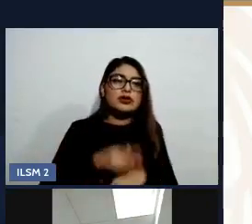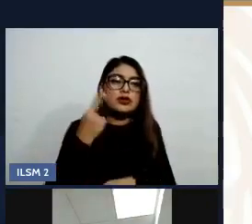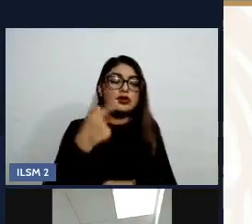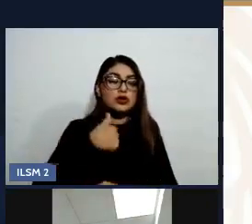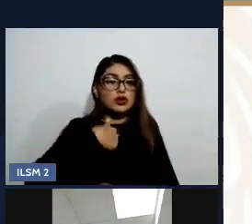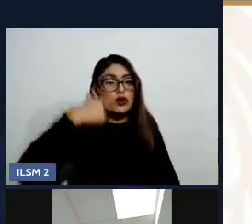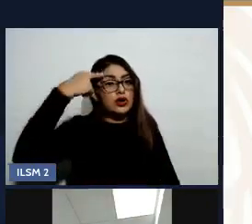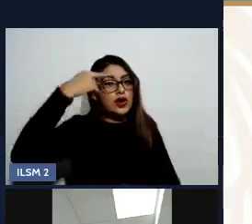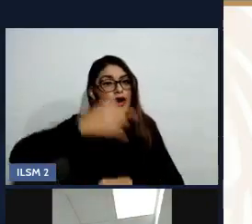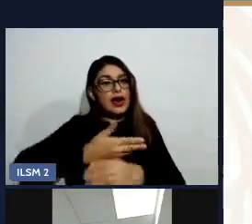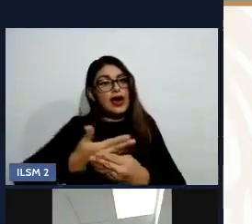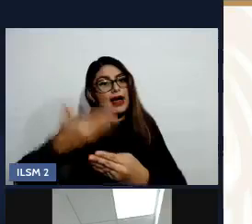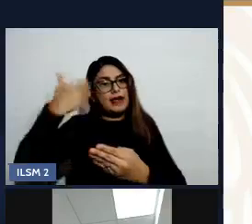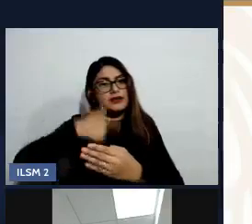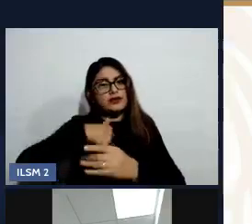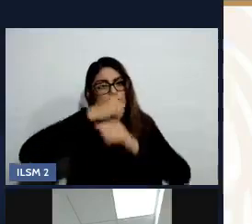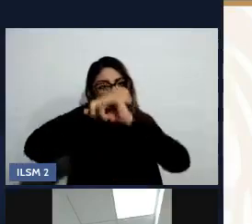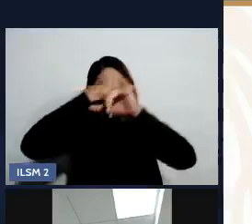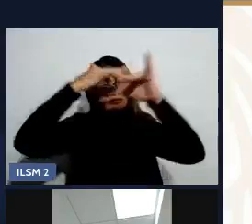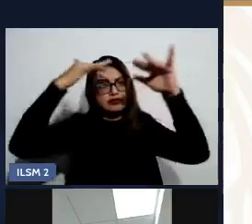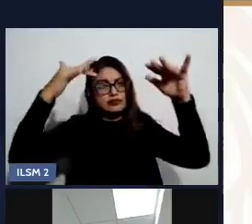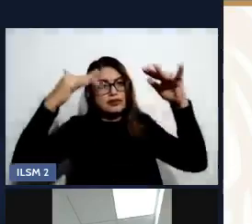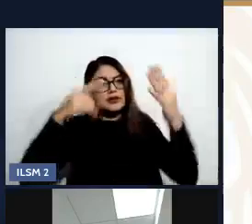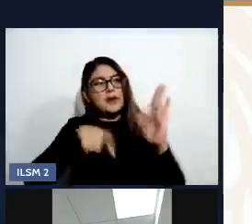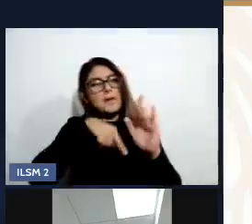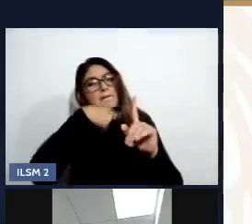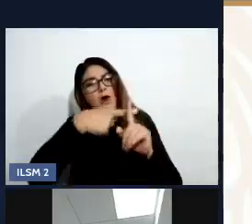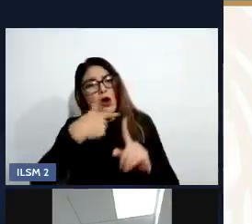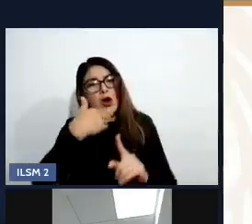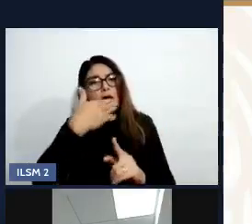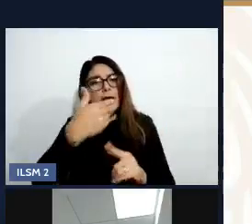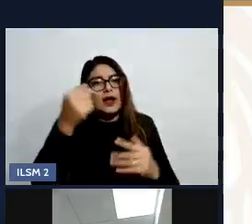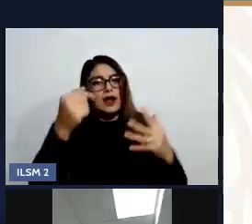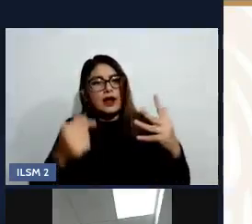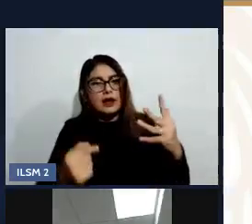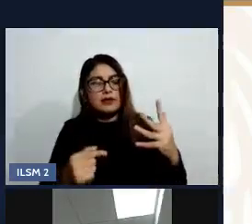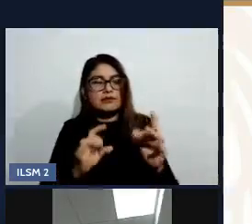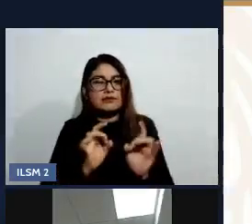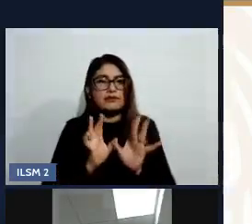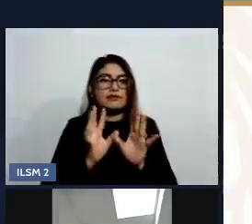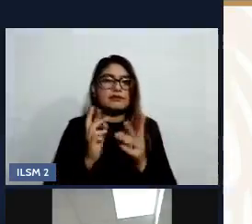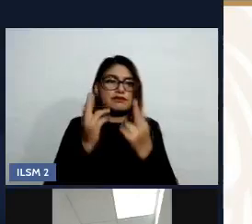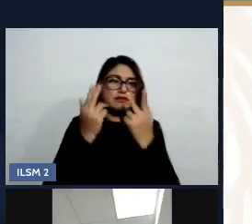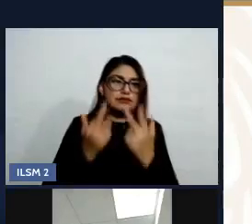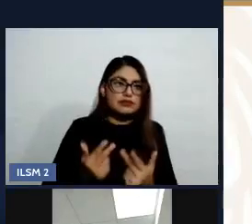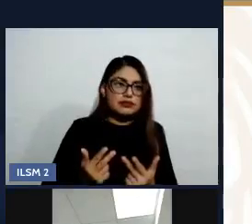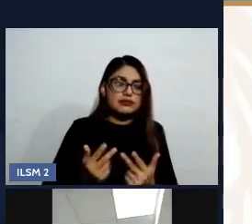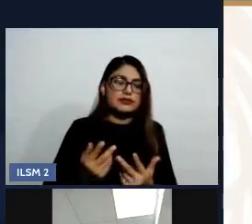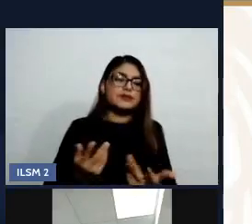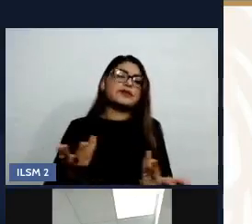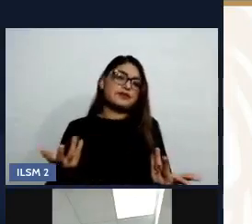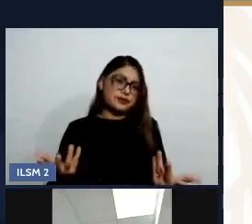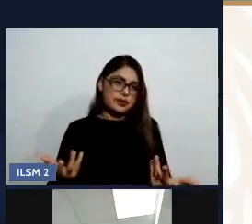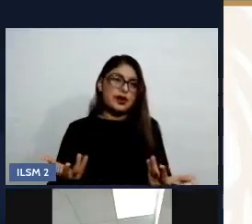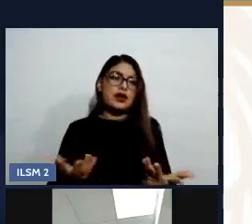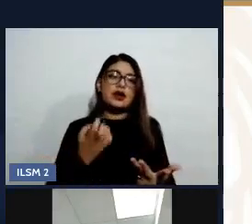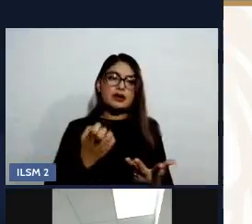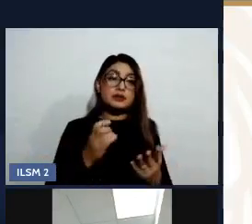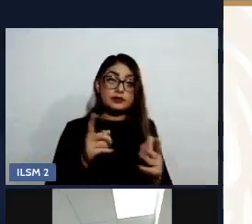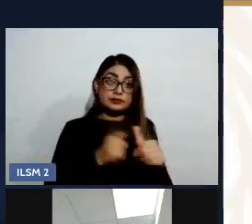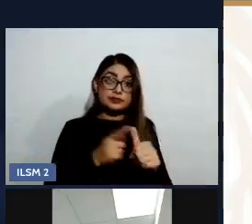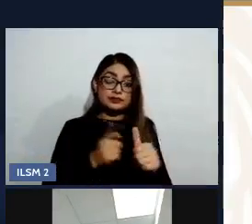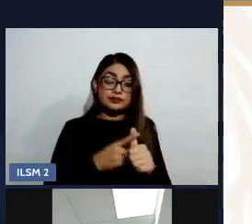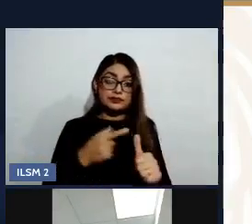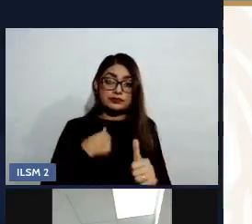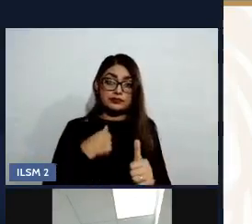puestas fuera y no dentro de mí. Entonces, la primera relación en la que necesito trabajar